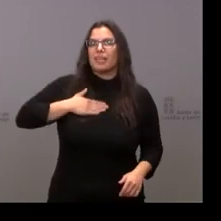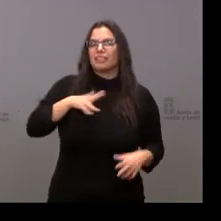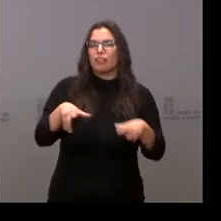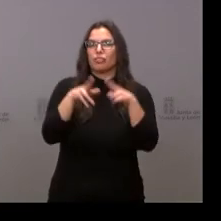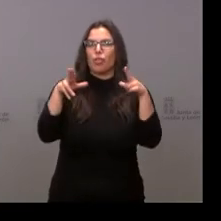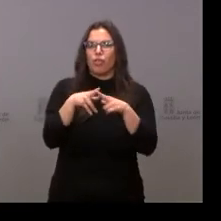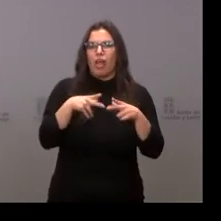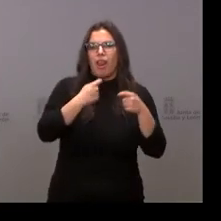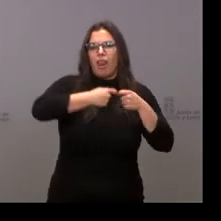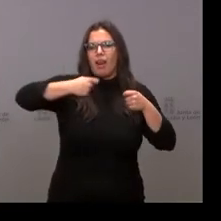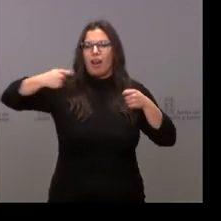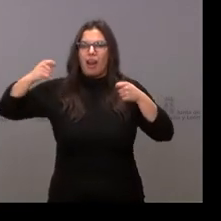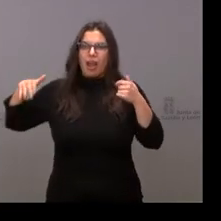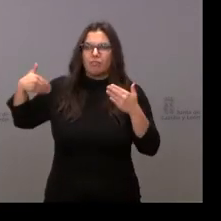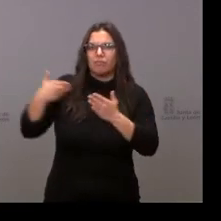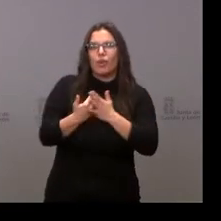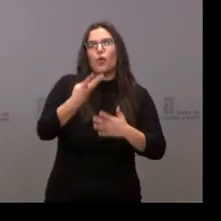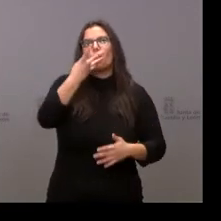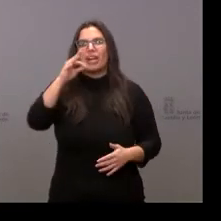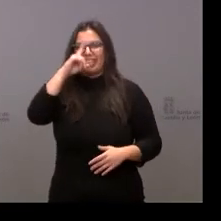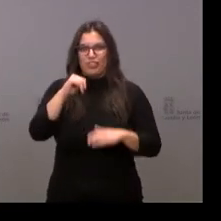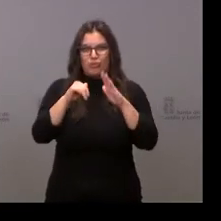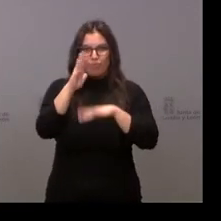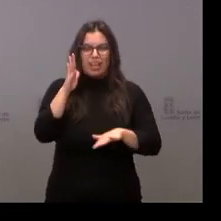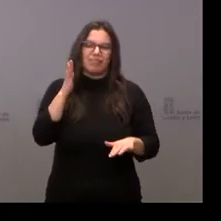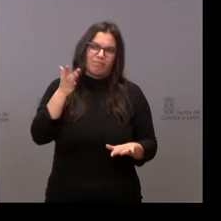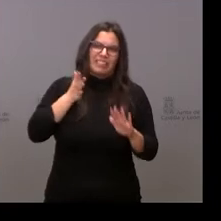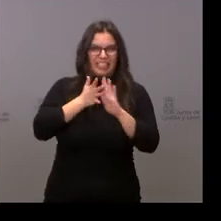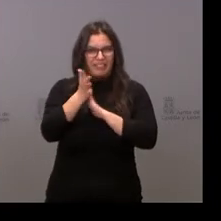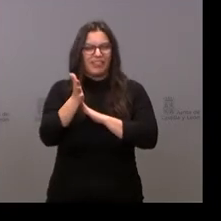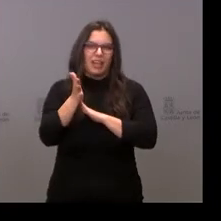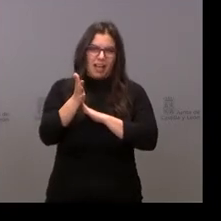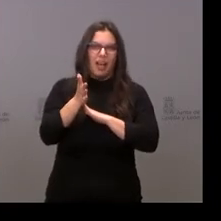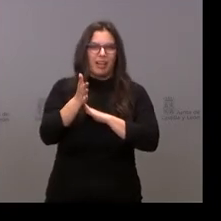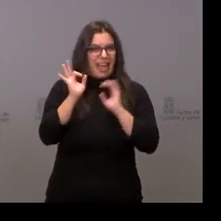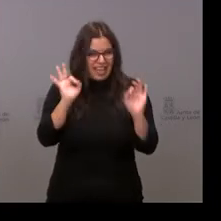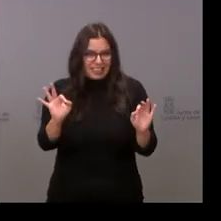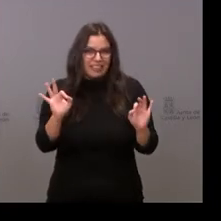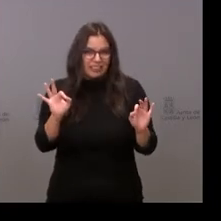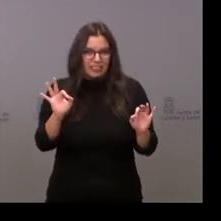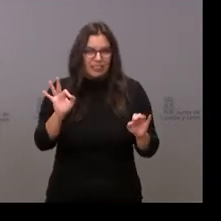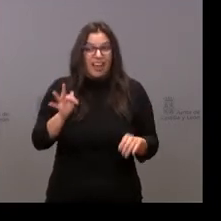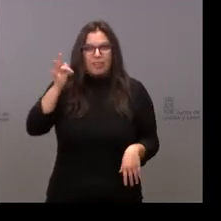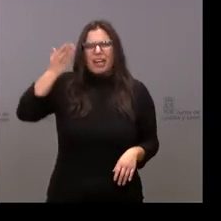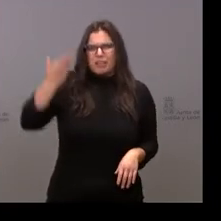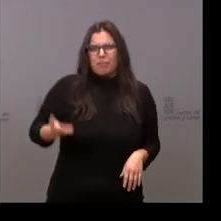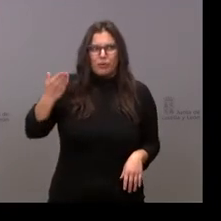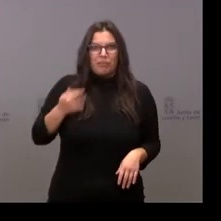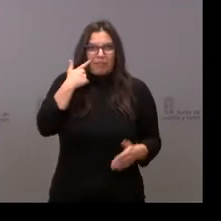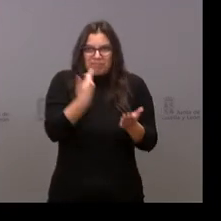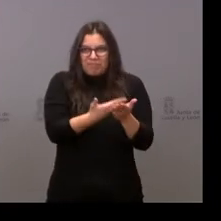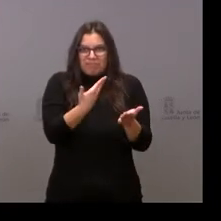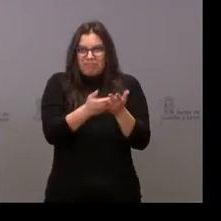prolongado por más de cuatro décadas. Yo creo que es algo que es así, que es relevante, que es evidente.